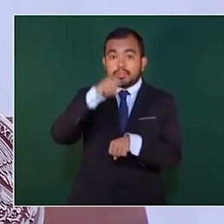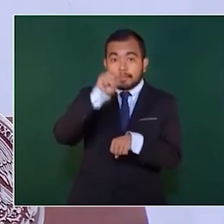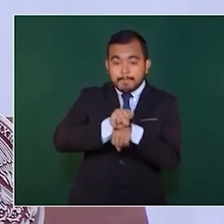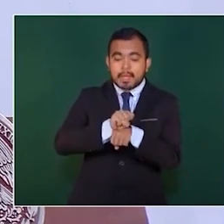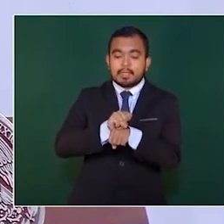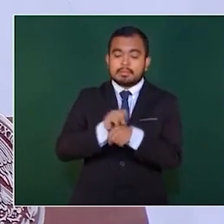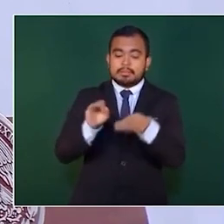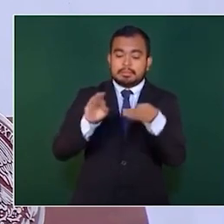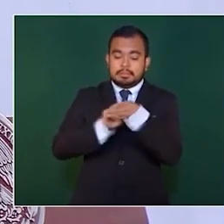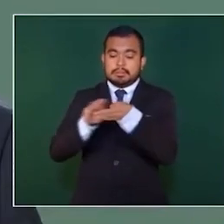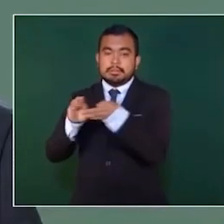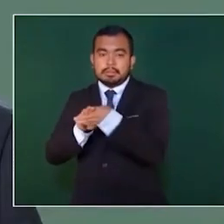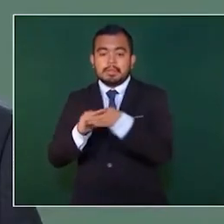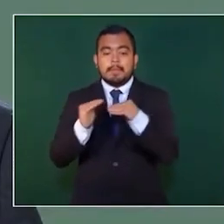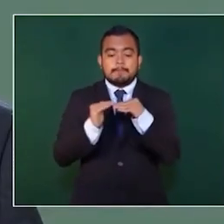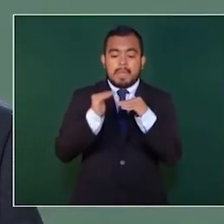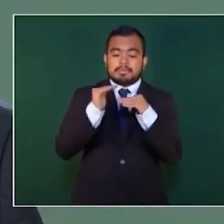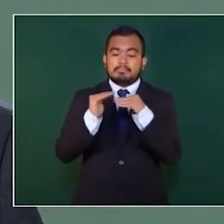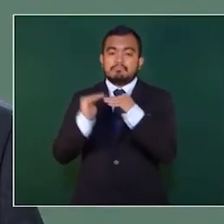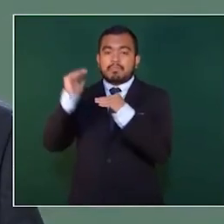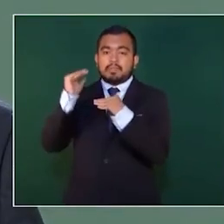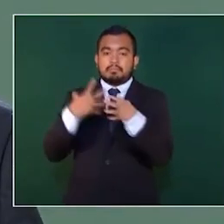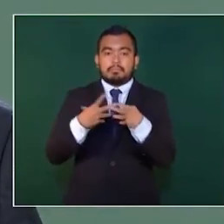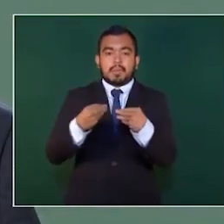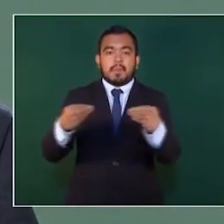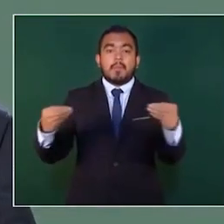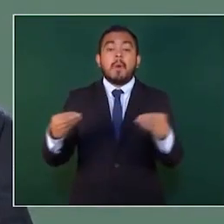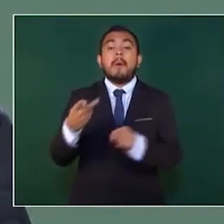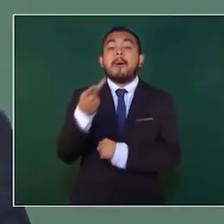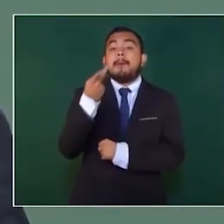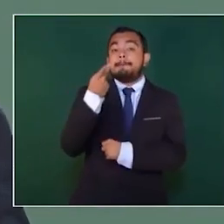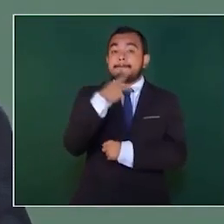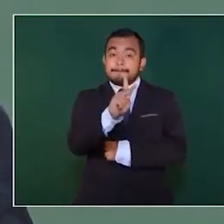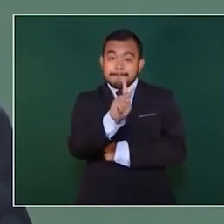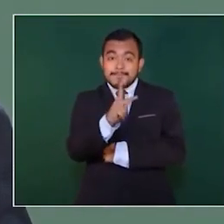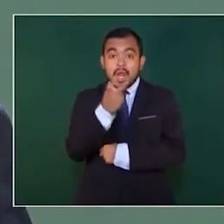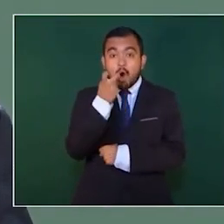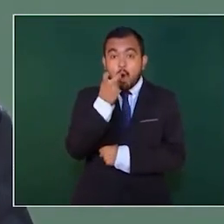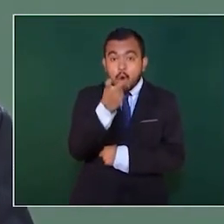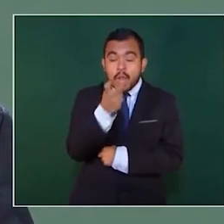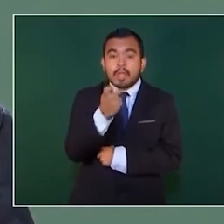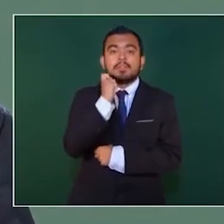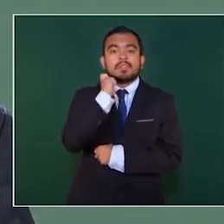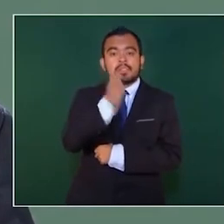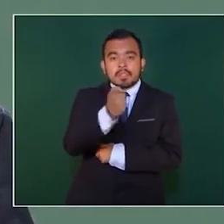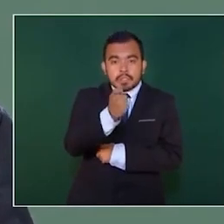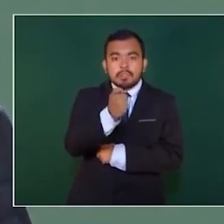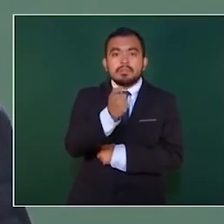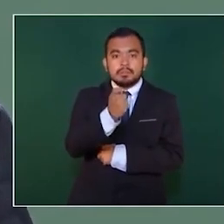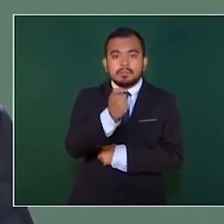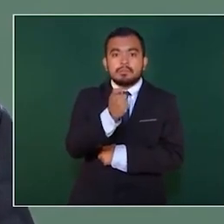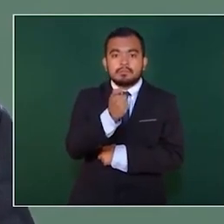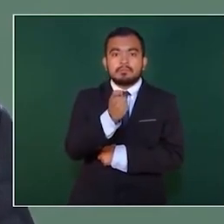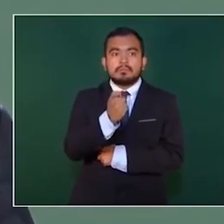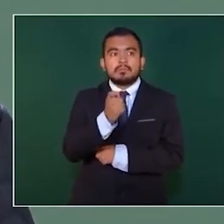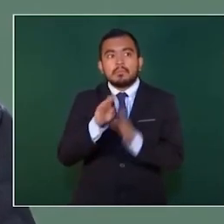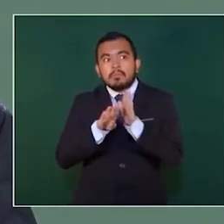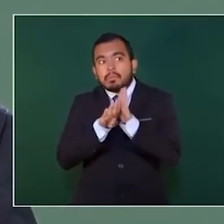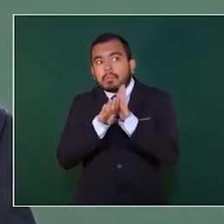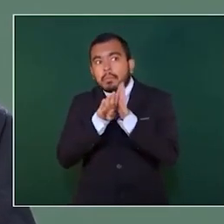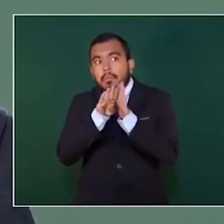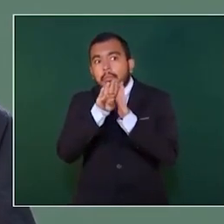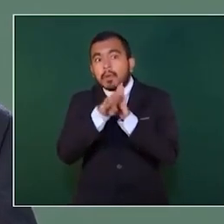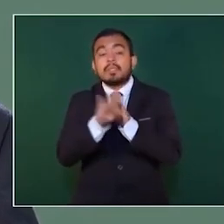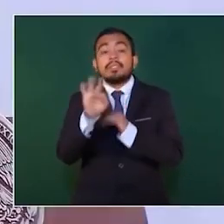incremento, pero vemos que esto no se configuró en una tendencia generalizada hacia una posible cuarta ola, de momento